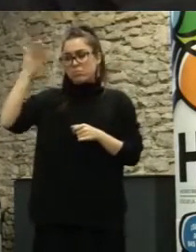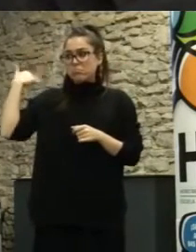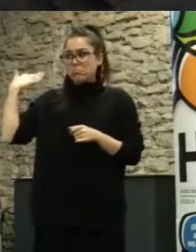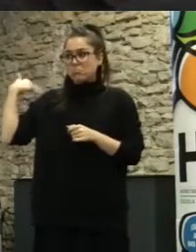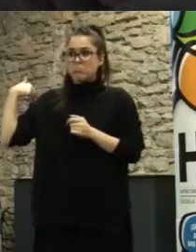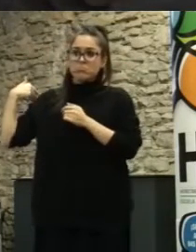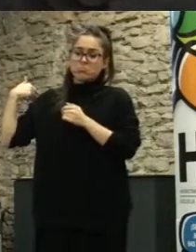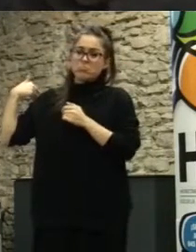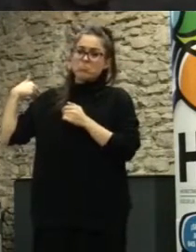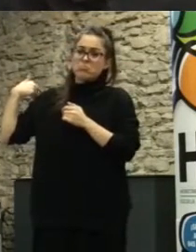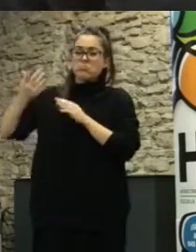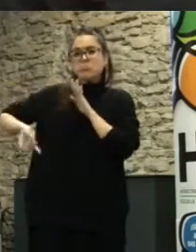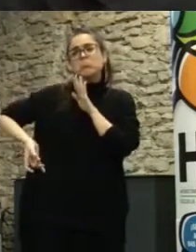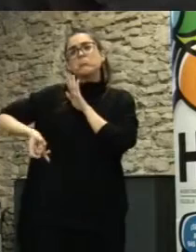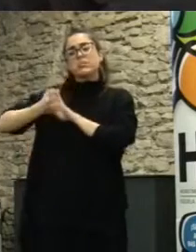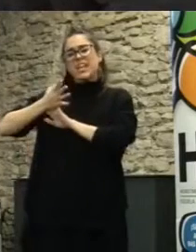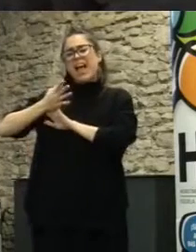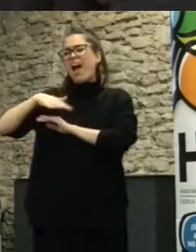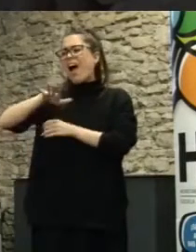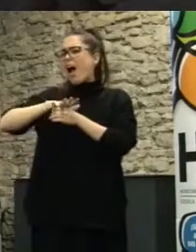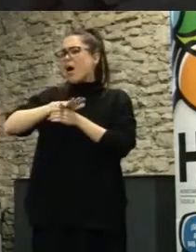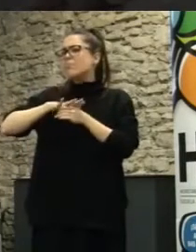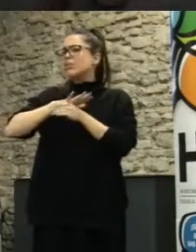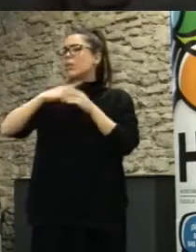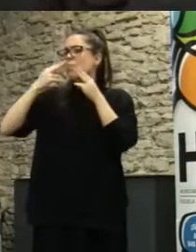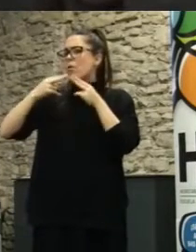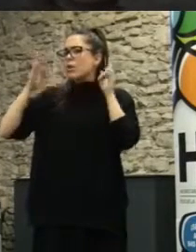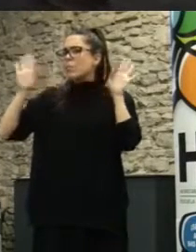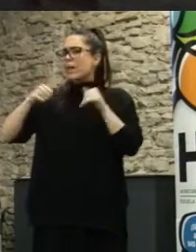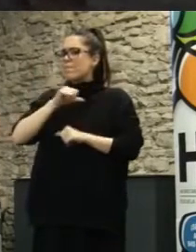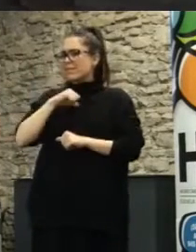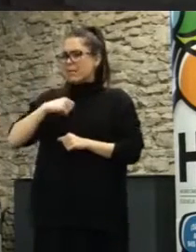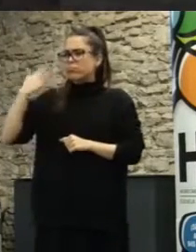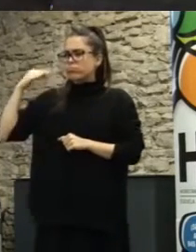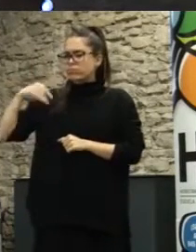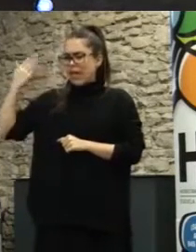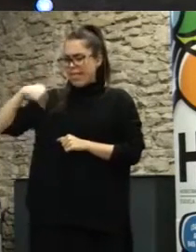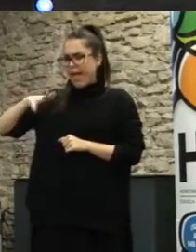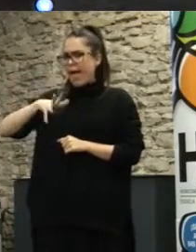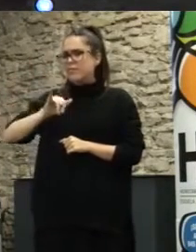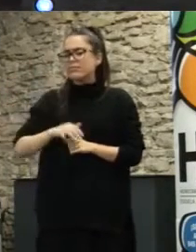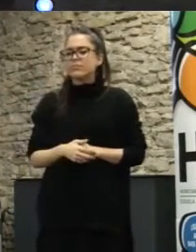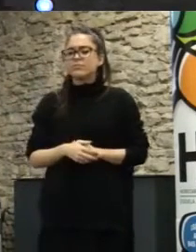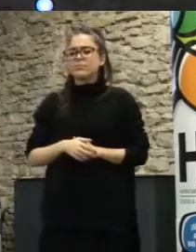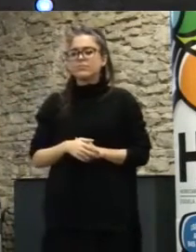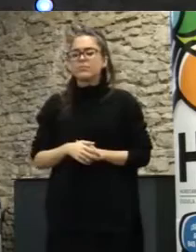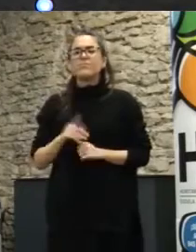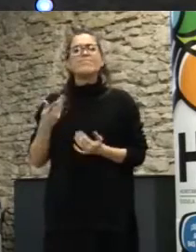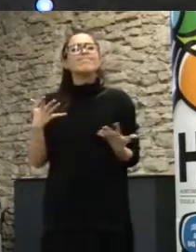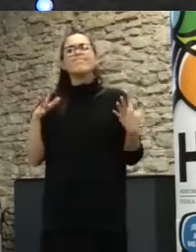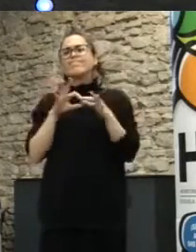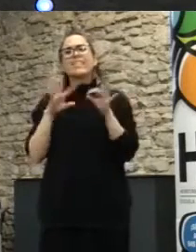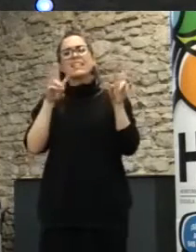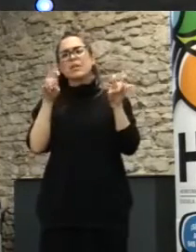en el ámbito público, pero ya venía del ámbito privado, y tiene que ver con la comprensión de